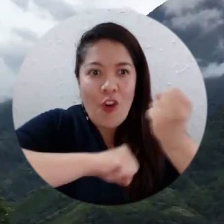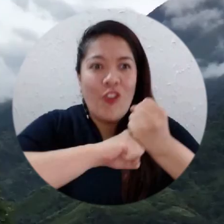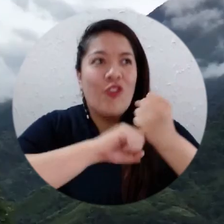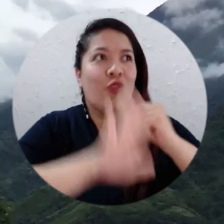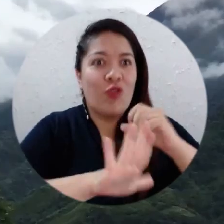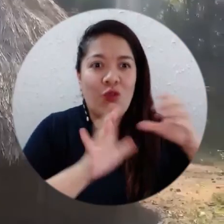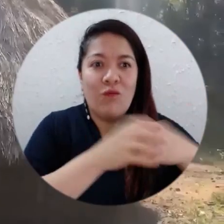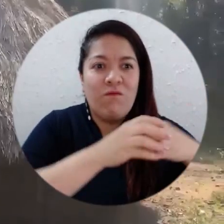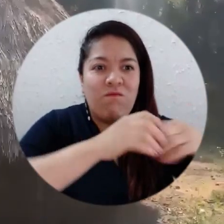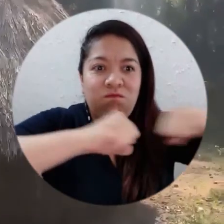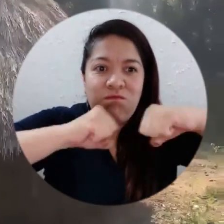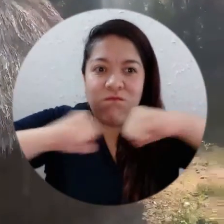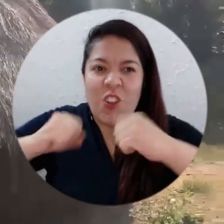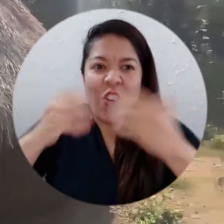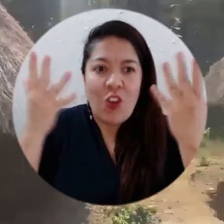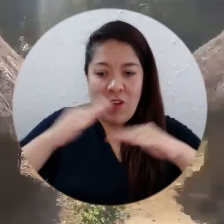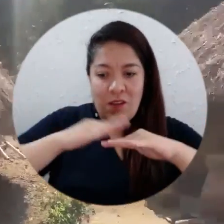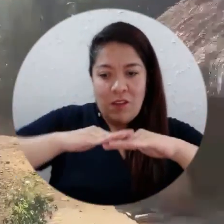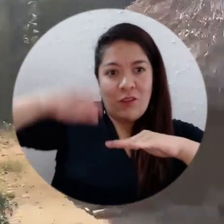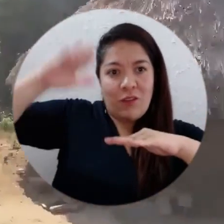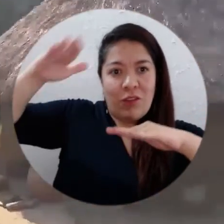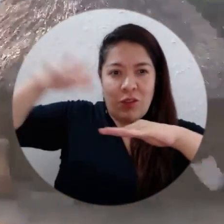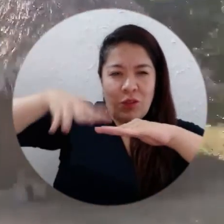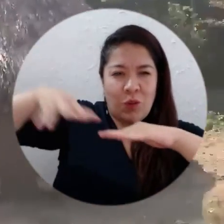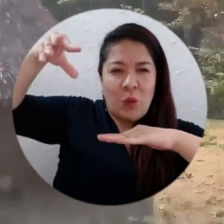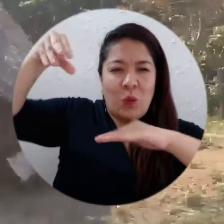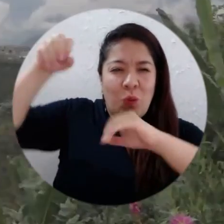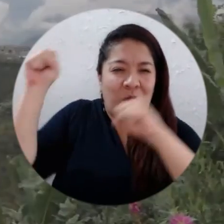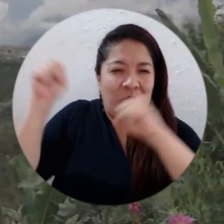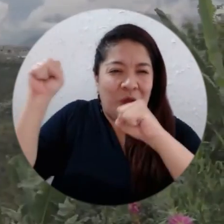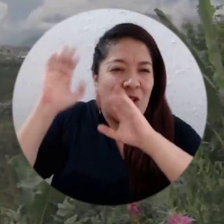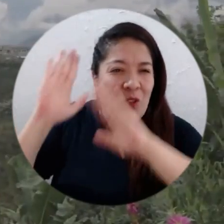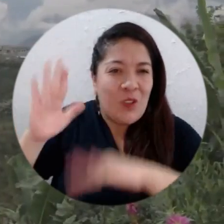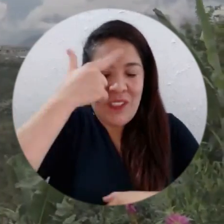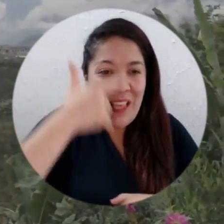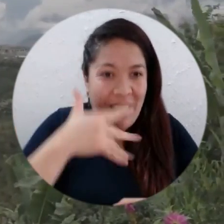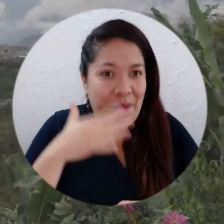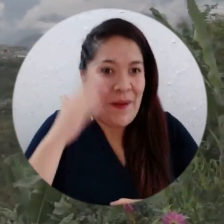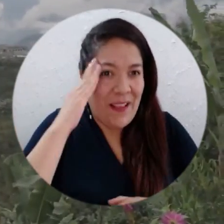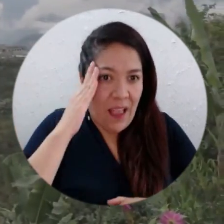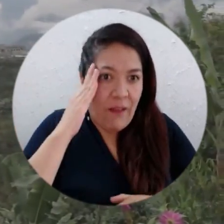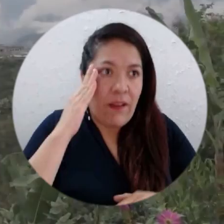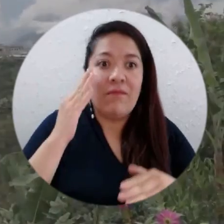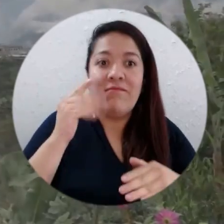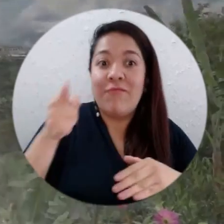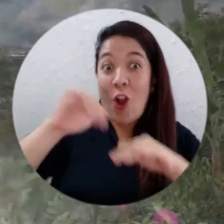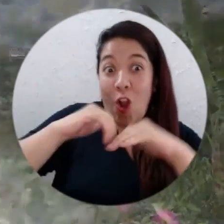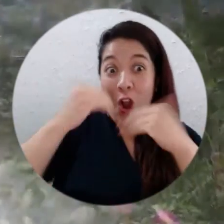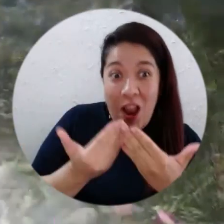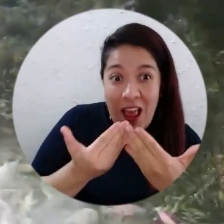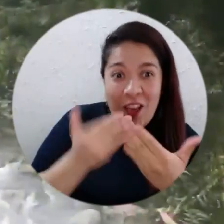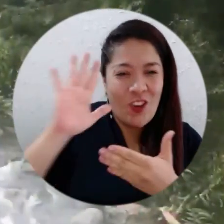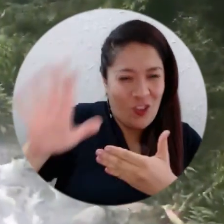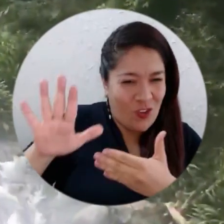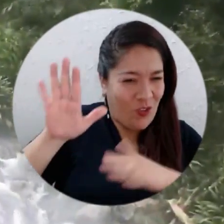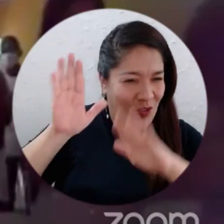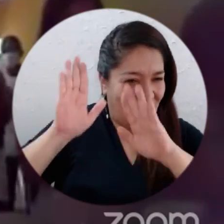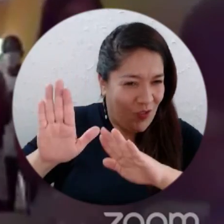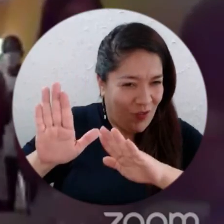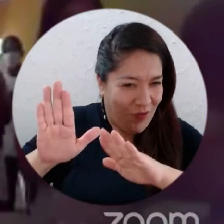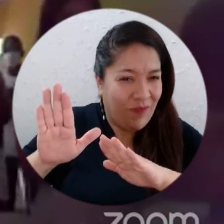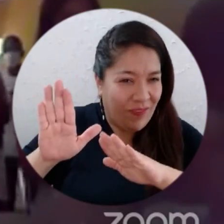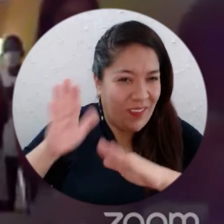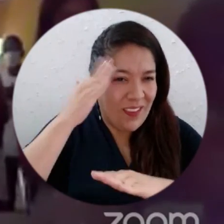reactivación económica hacia estas zonas como es la sierra nevada de santa marta ha ofrecido a estos estudiantes y docentes de la institución